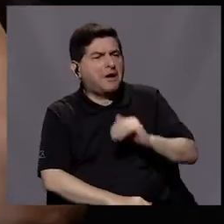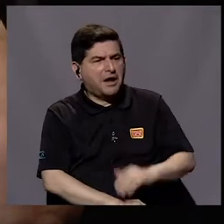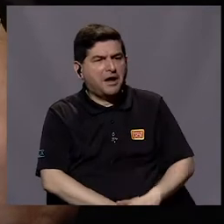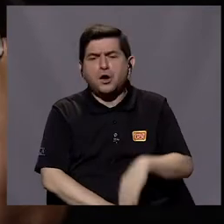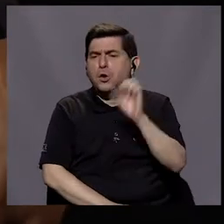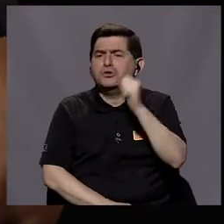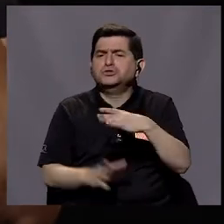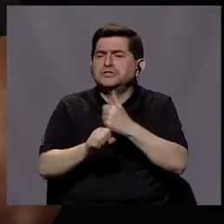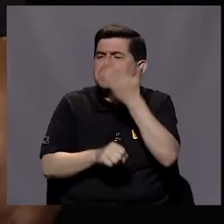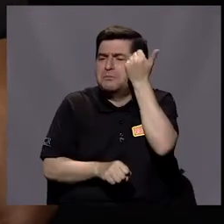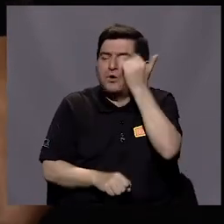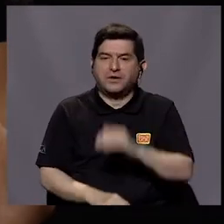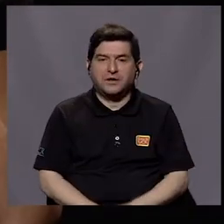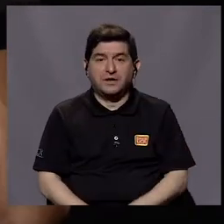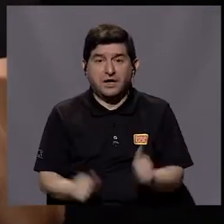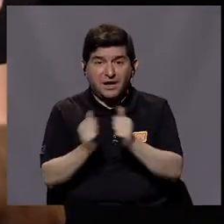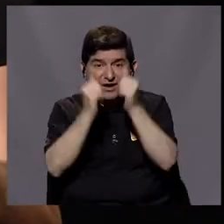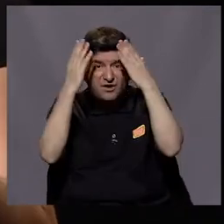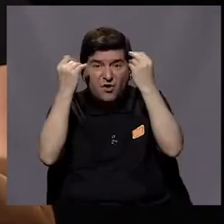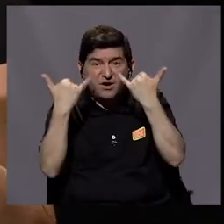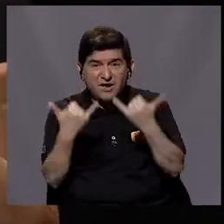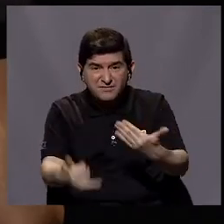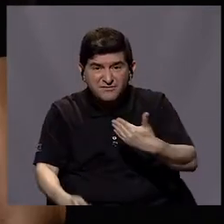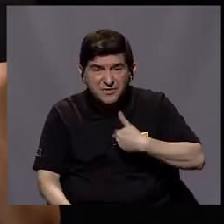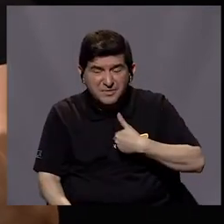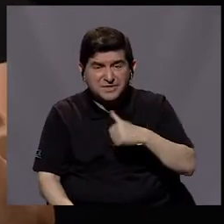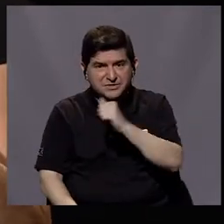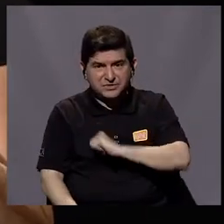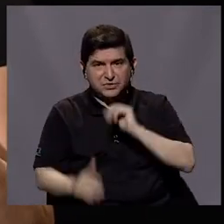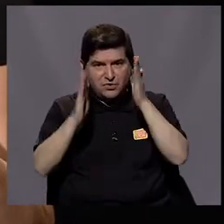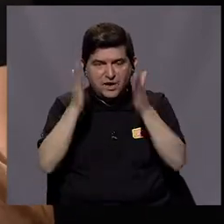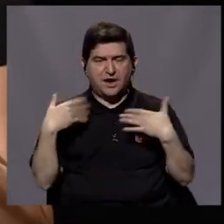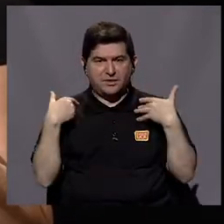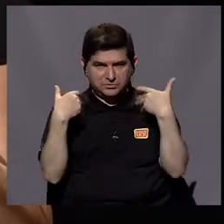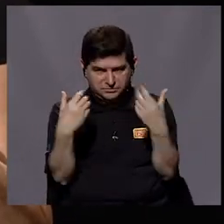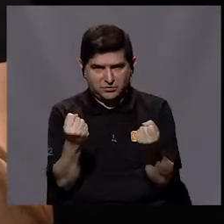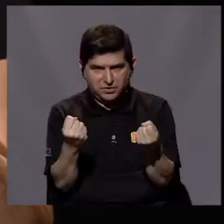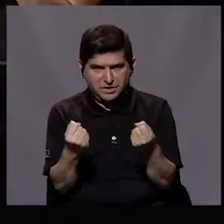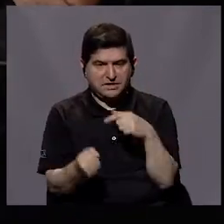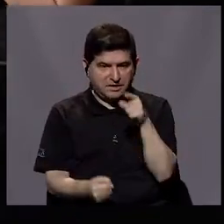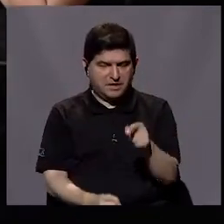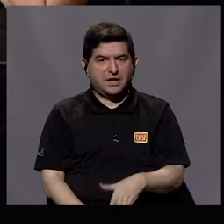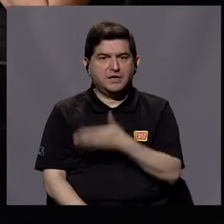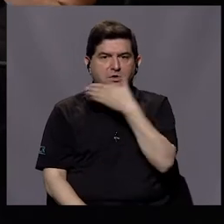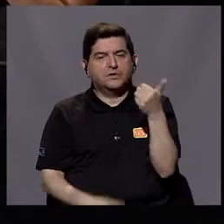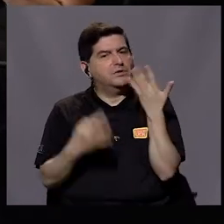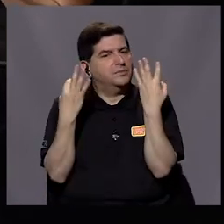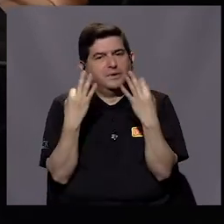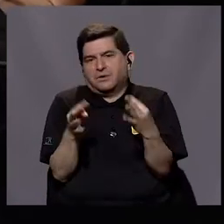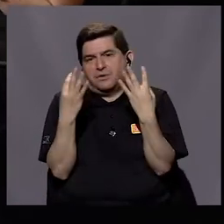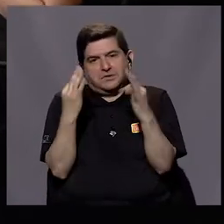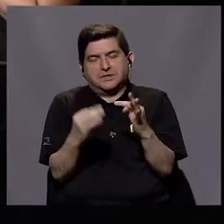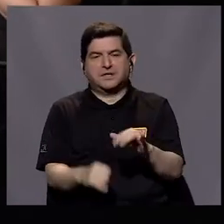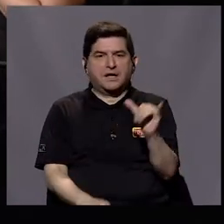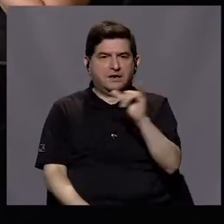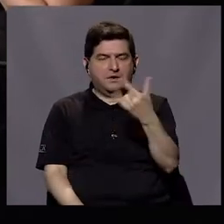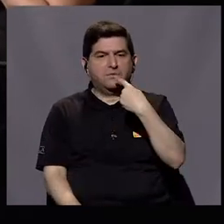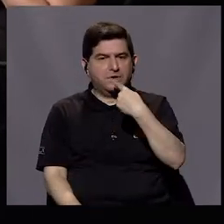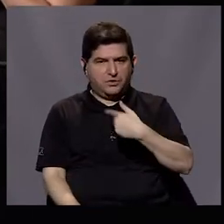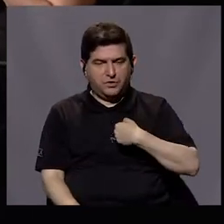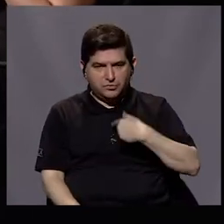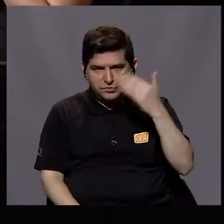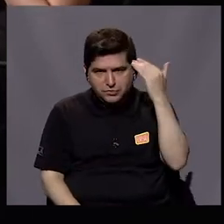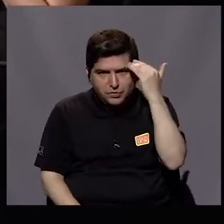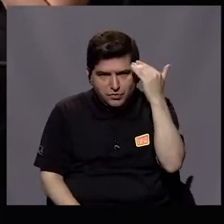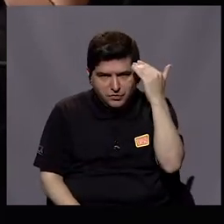¿por qué sí hizo? Bueno, con la información que hay disponible, yo pienso que las autoridades sanitarias han hecho lo mejor posible. Y lo digo también